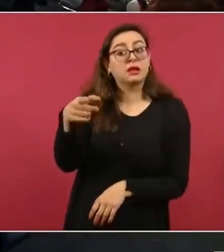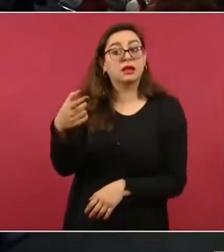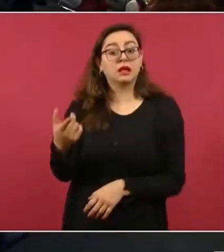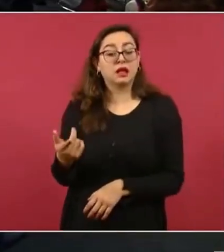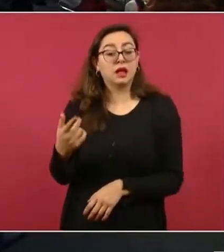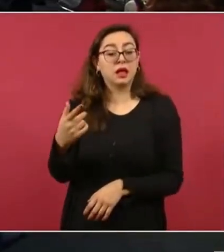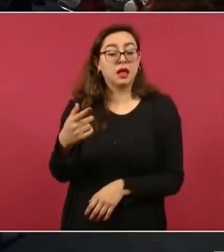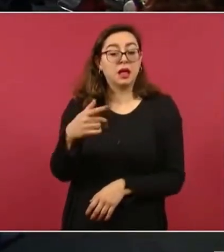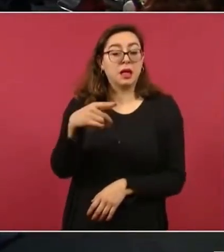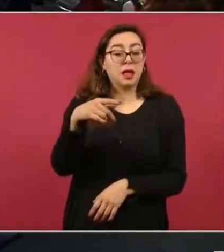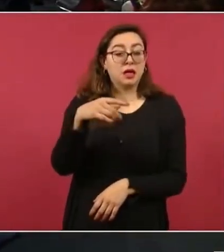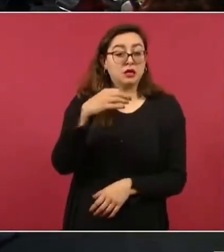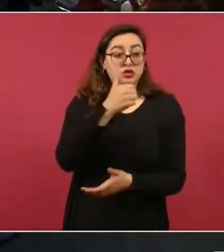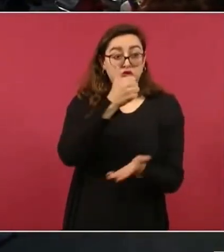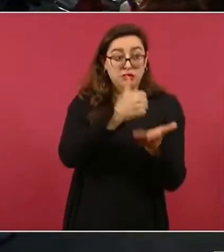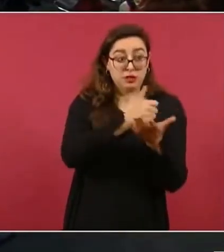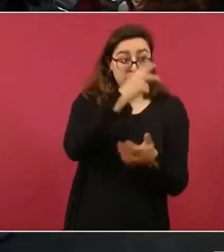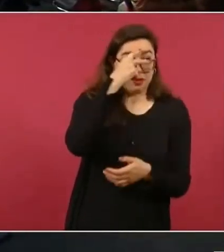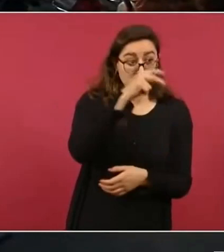México a Querétaro.